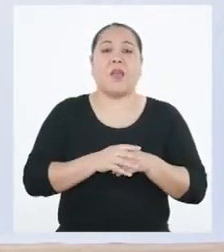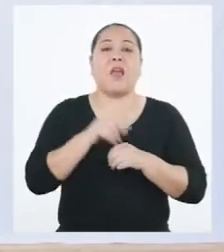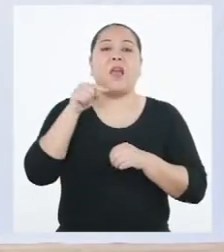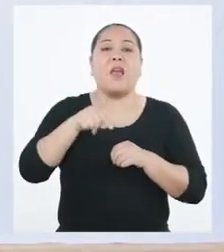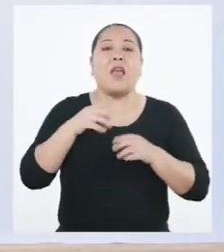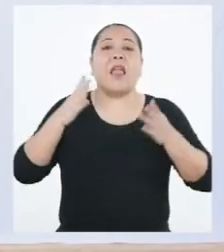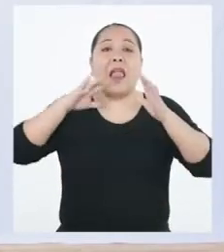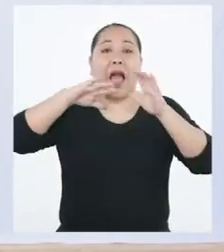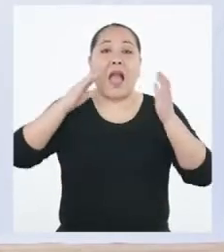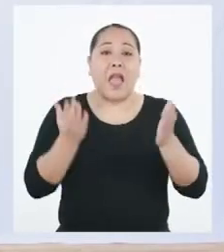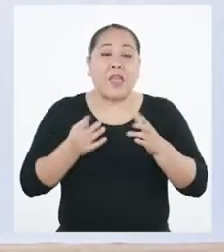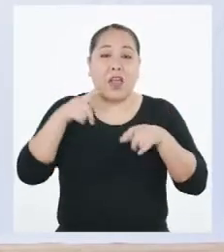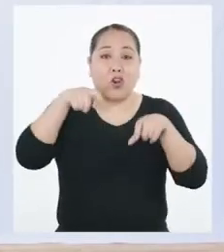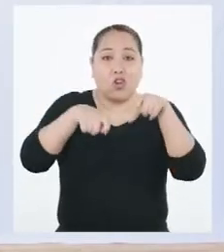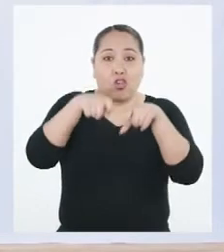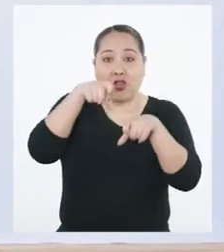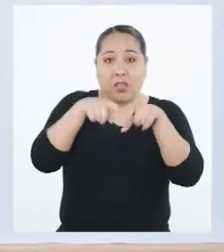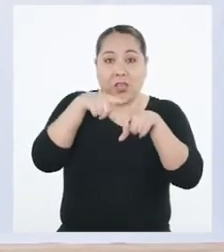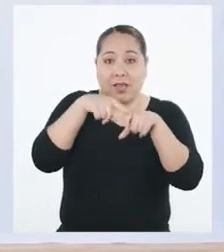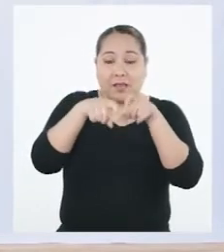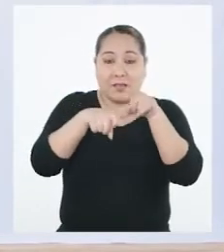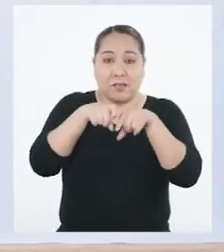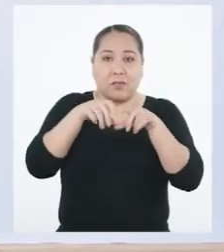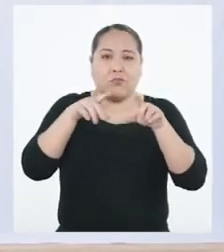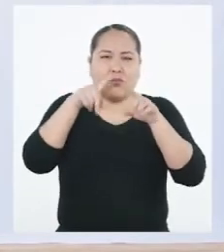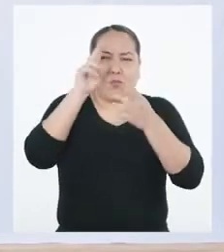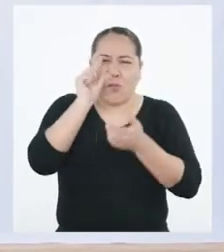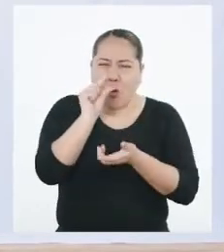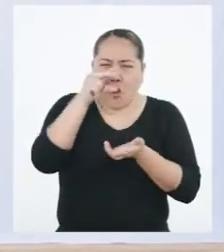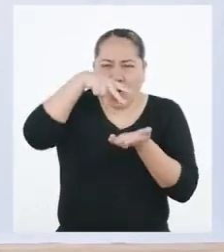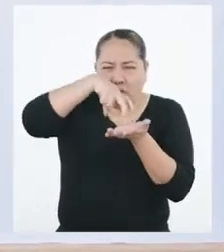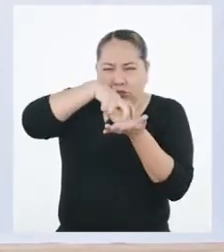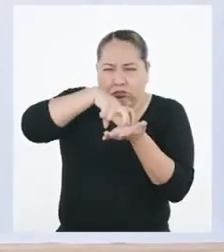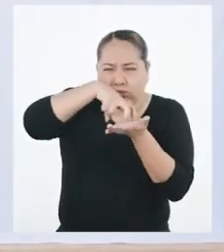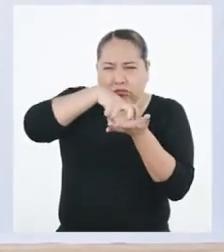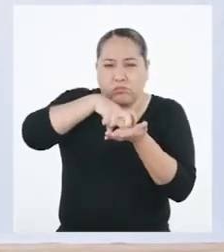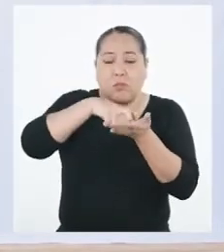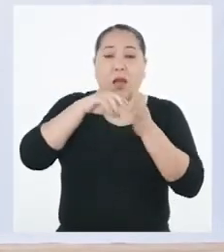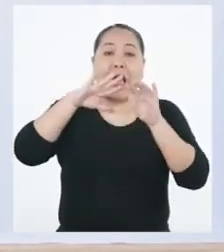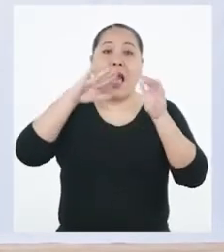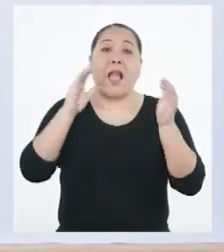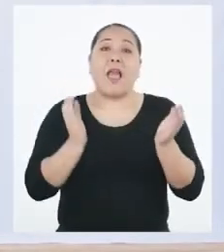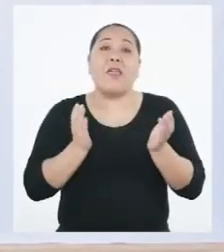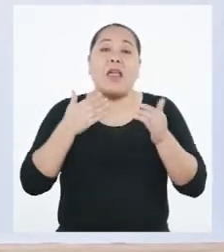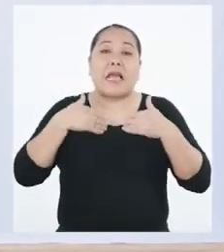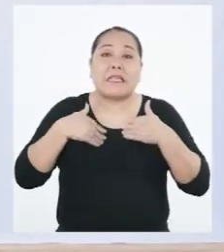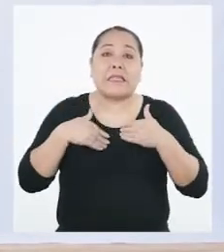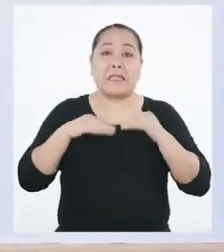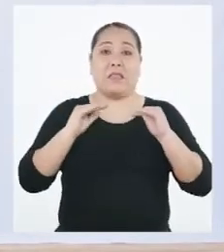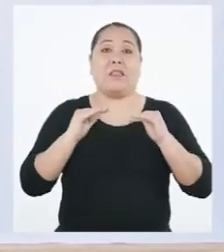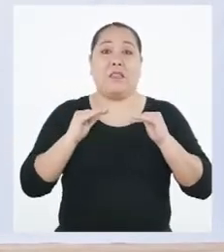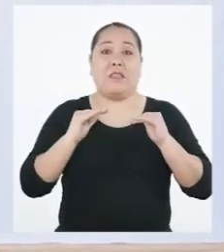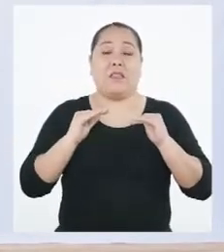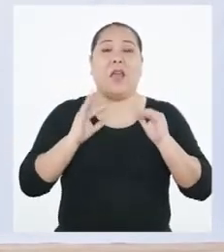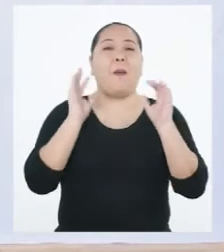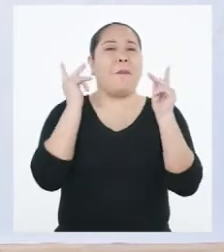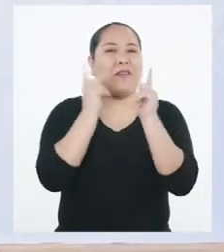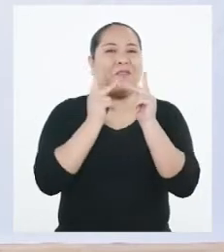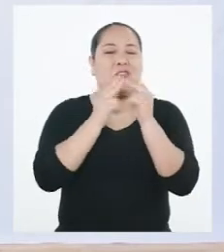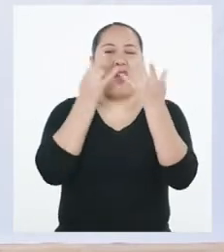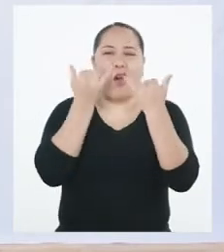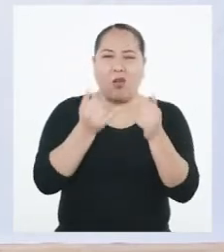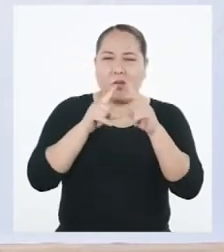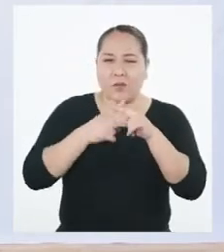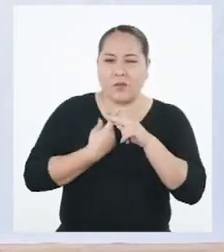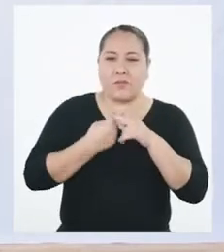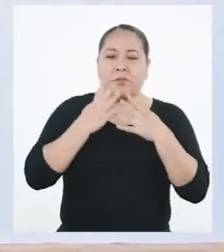eje de las caderas y las rodillas deben de estar ligeramente dobladas. Eso es. Nuestra pelvis hacia adelante. ¡Perfecto! Ahora vamos a